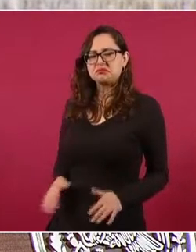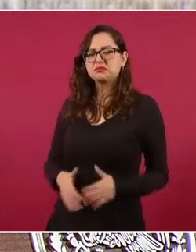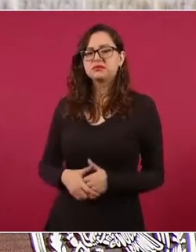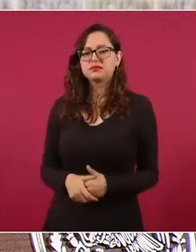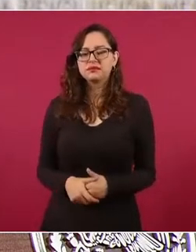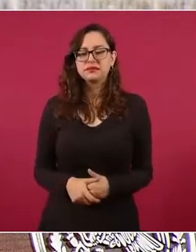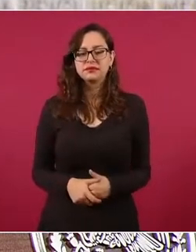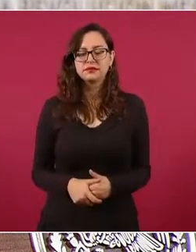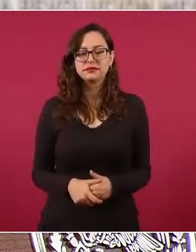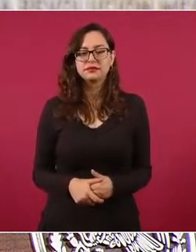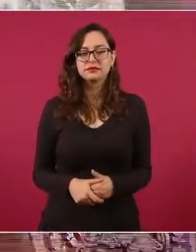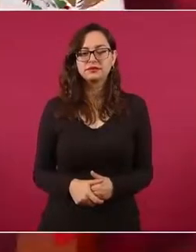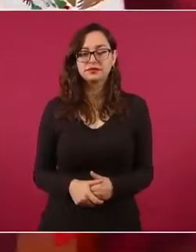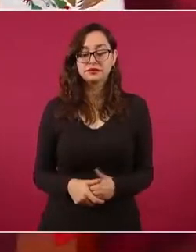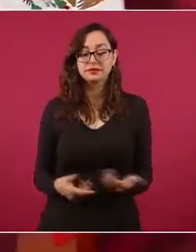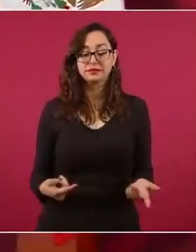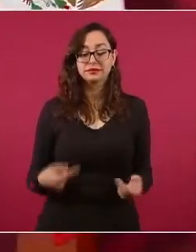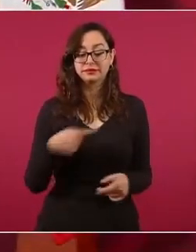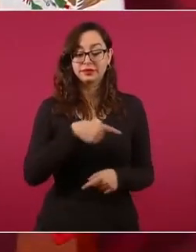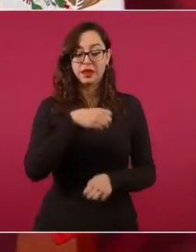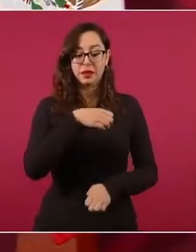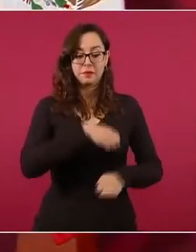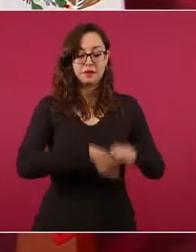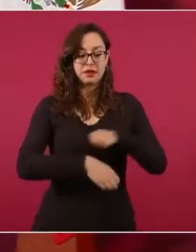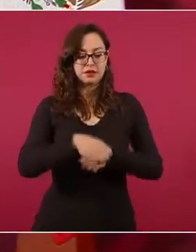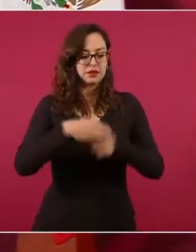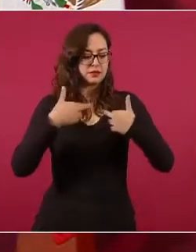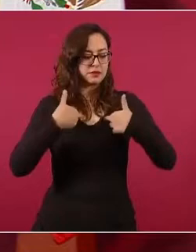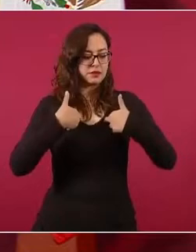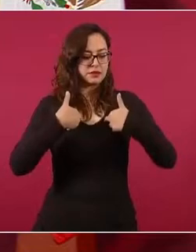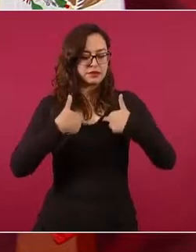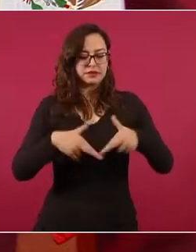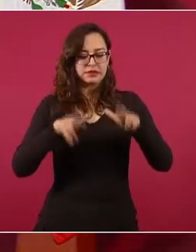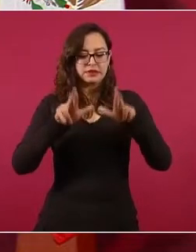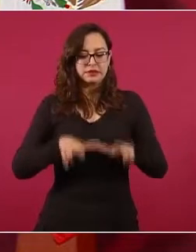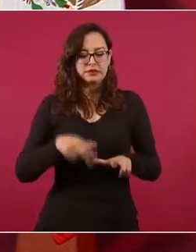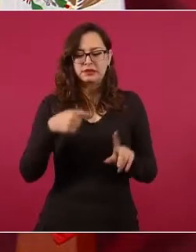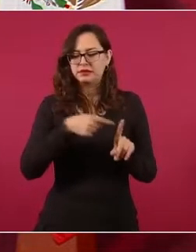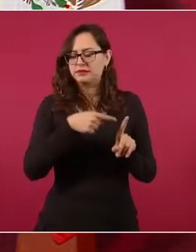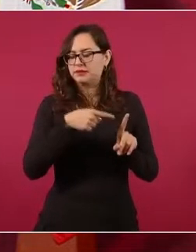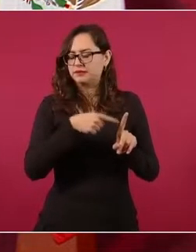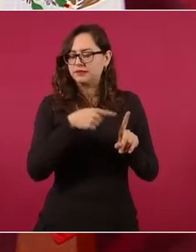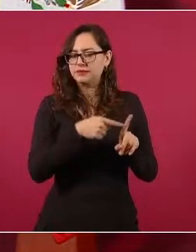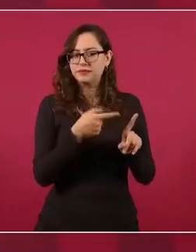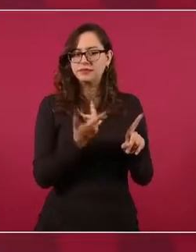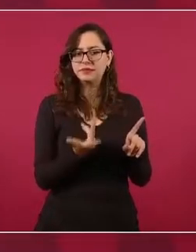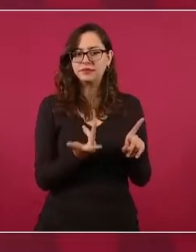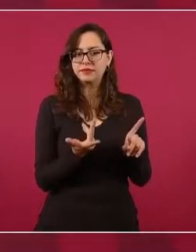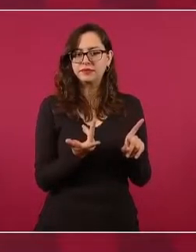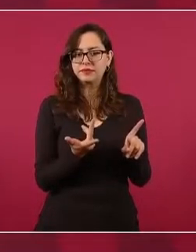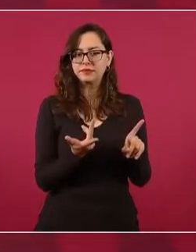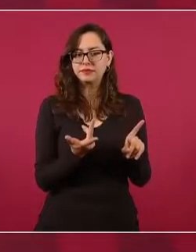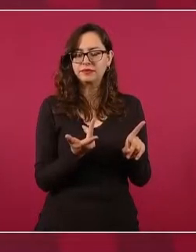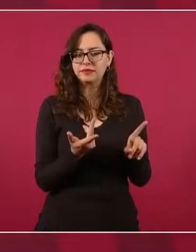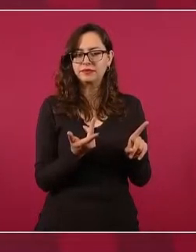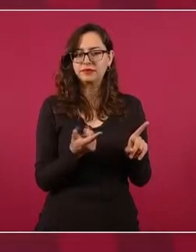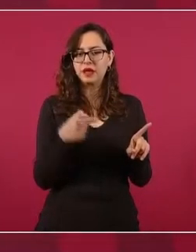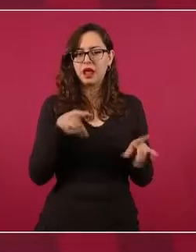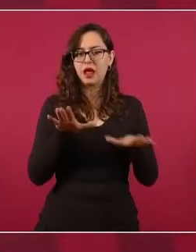papel destacado al que le entregaron mexicana.